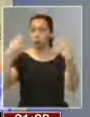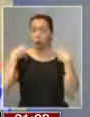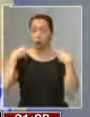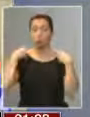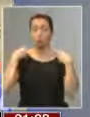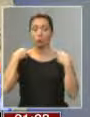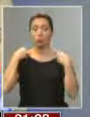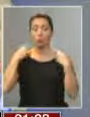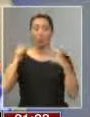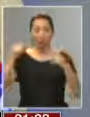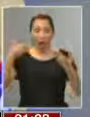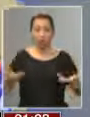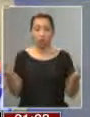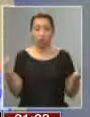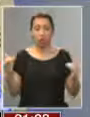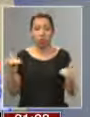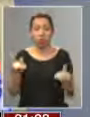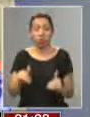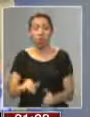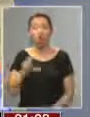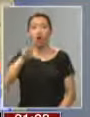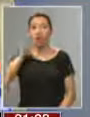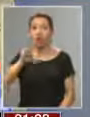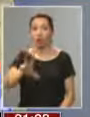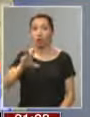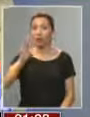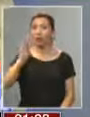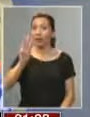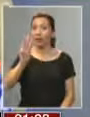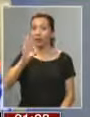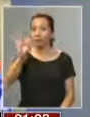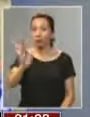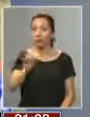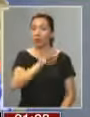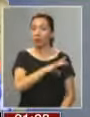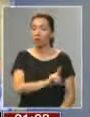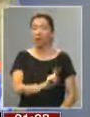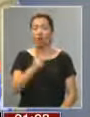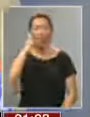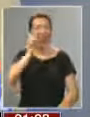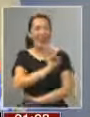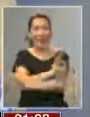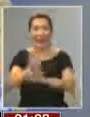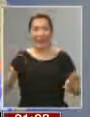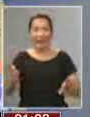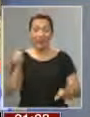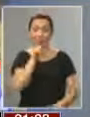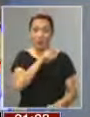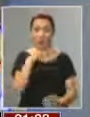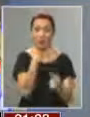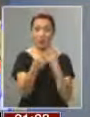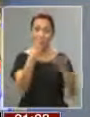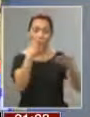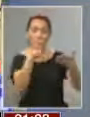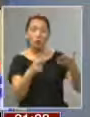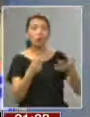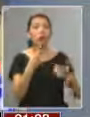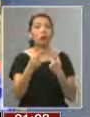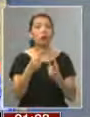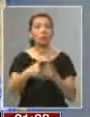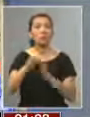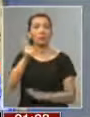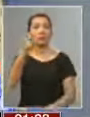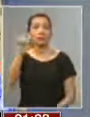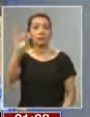de llevarnos a esta crisis donde el 83% de los chilenos no le crea a nadie, donde las últimas encuestas dicen que más del